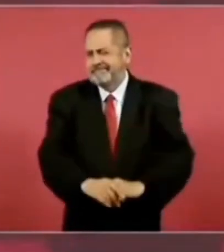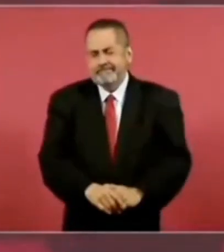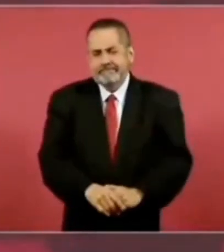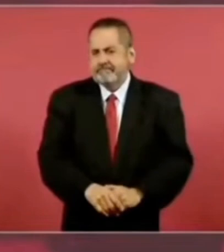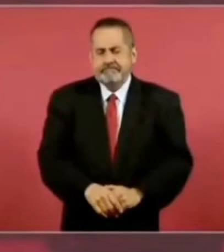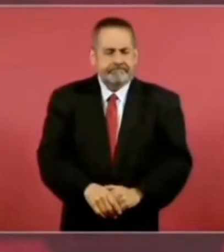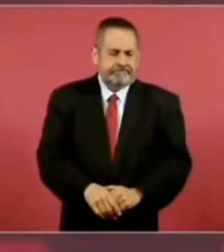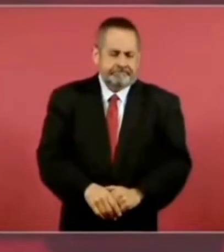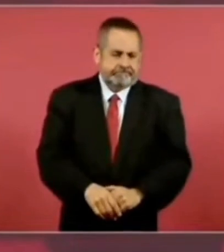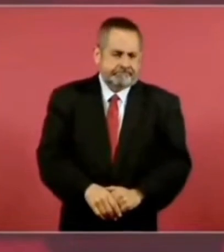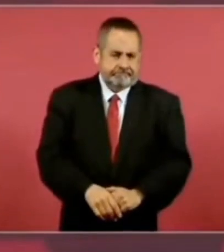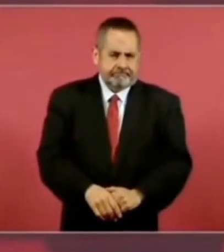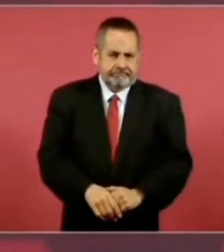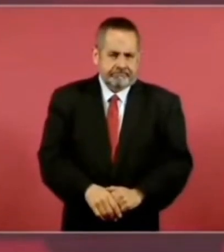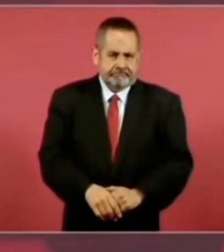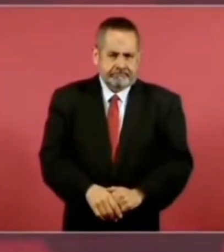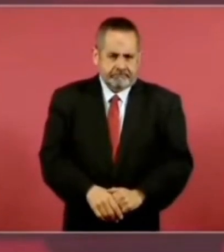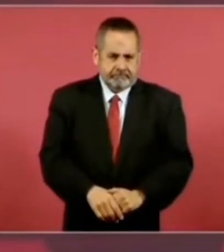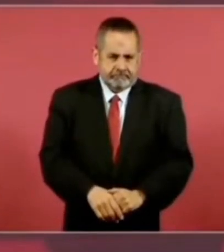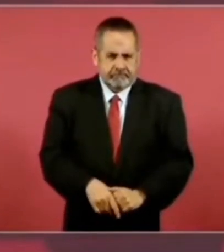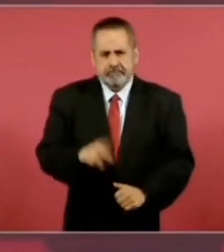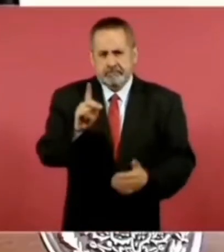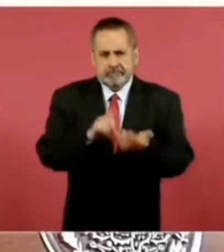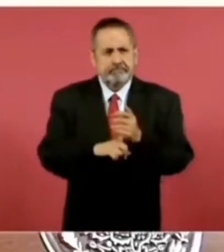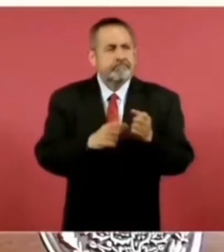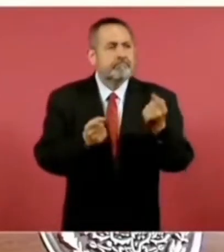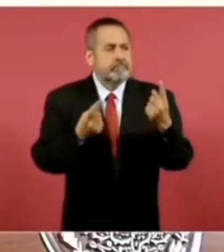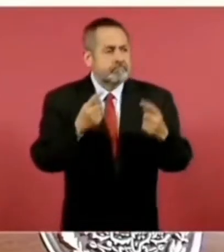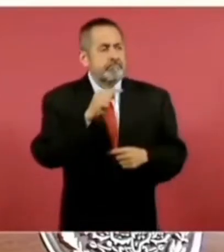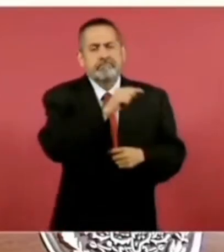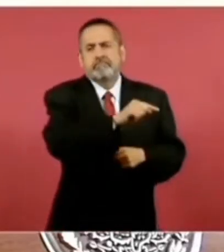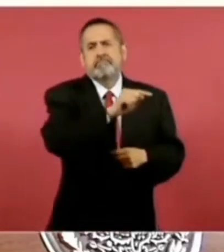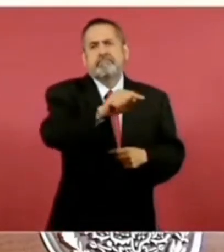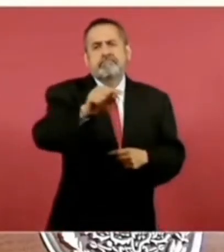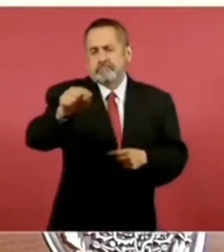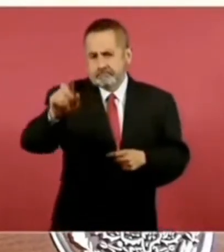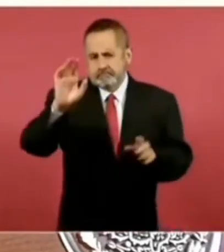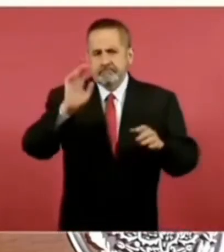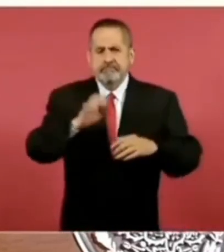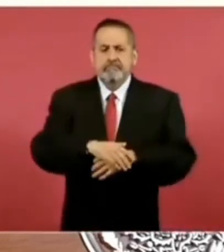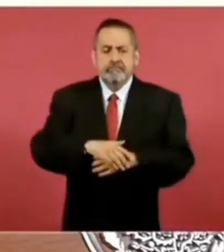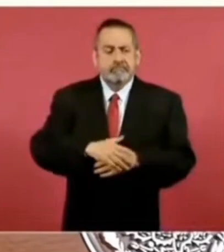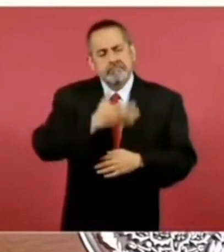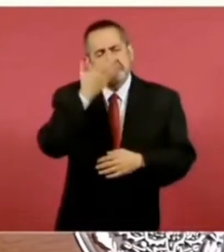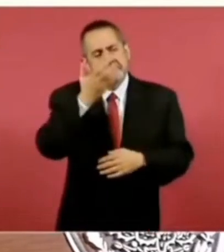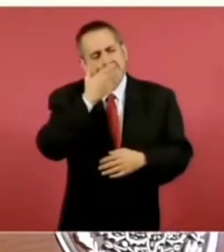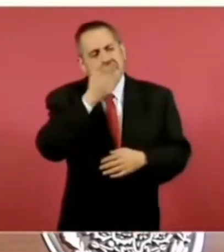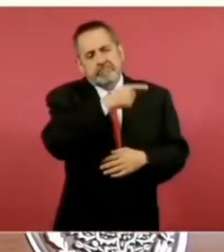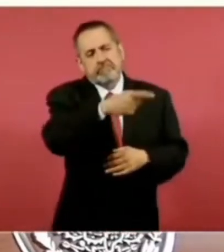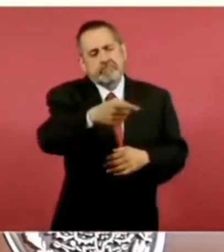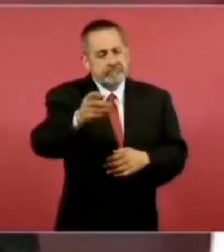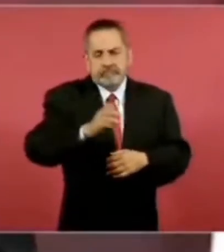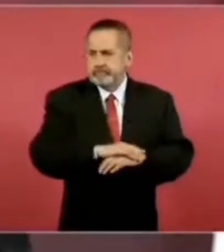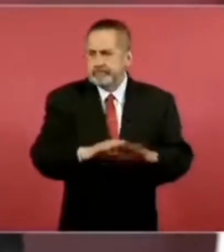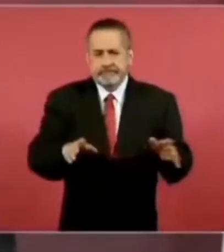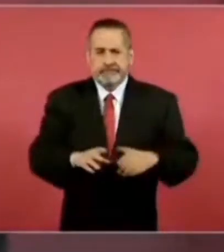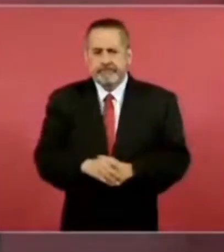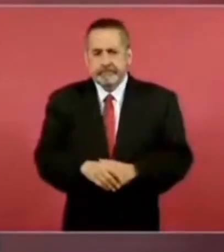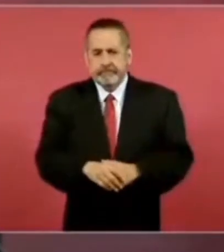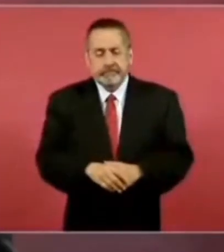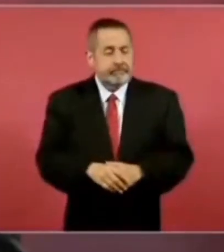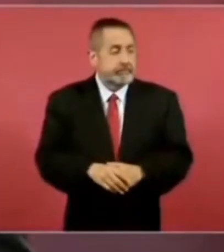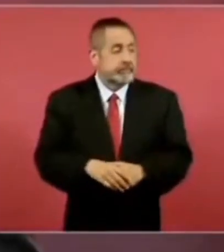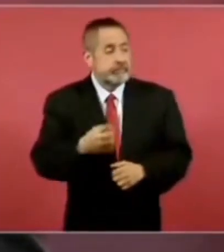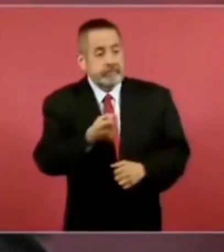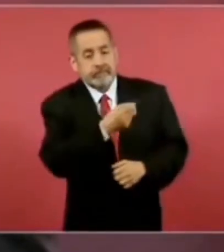Pero hay muchos que se acostumbraron a eso, se quedaron con